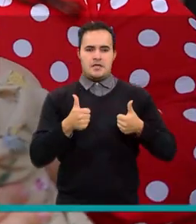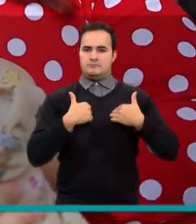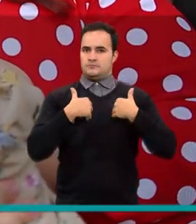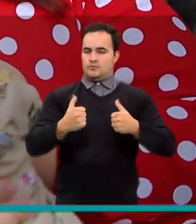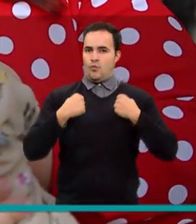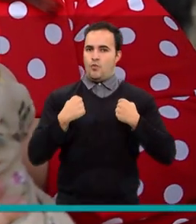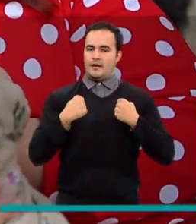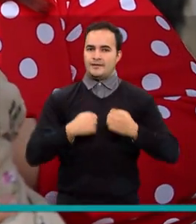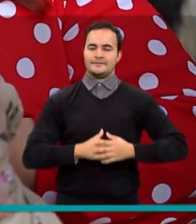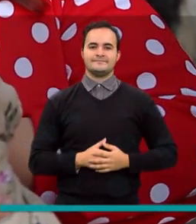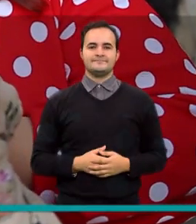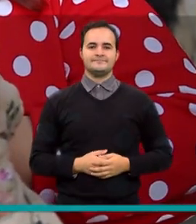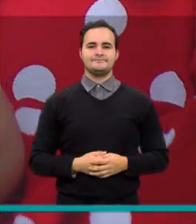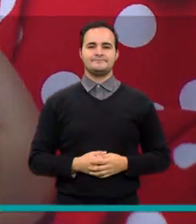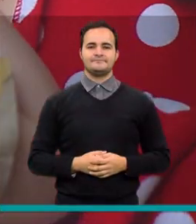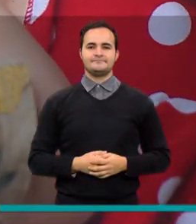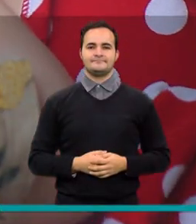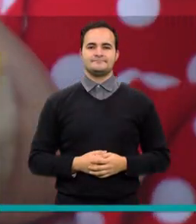salud.